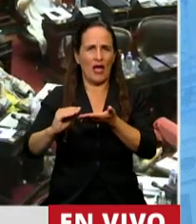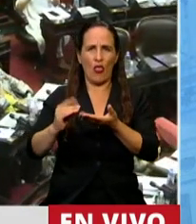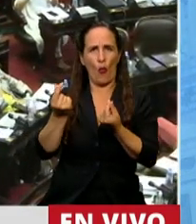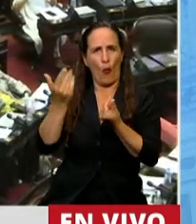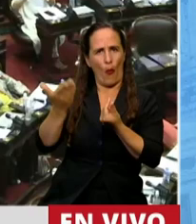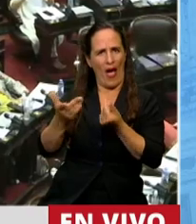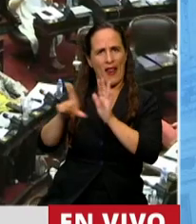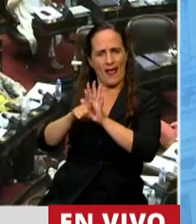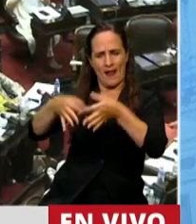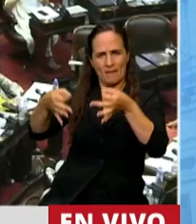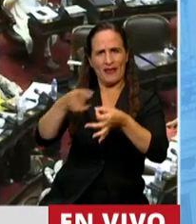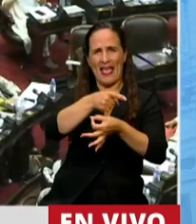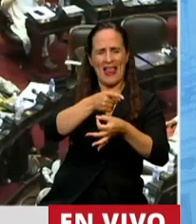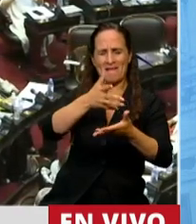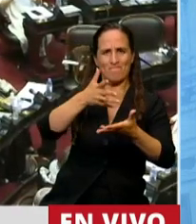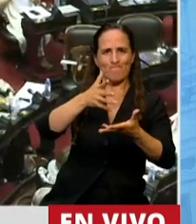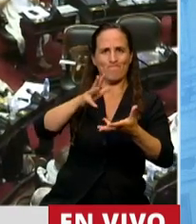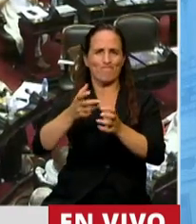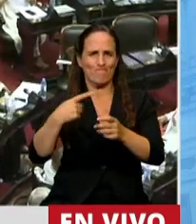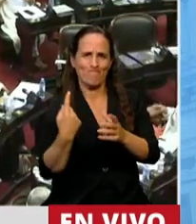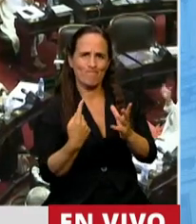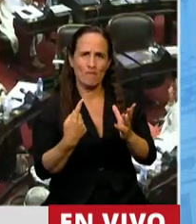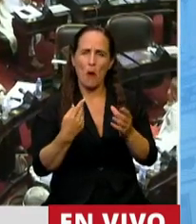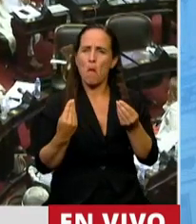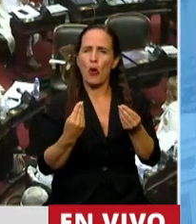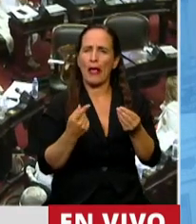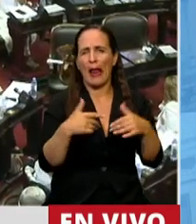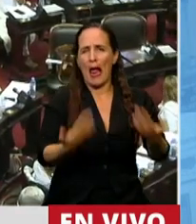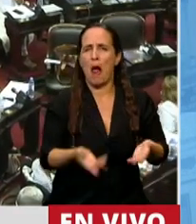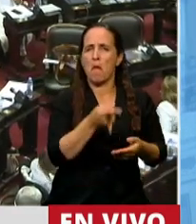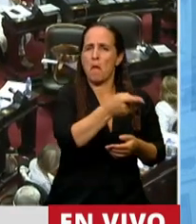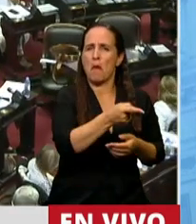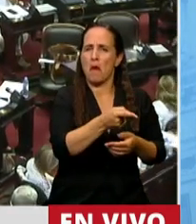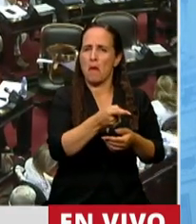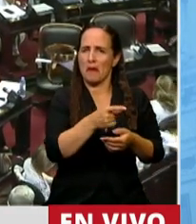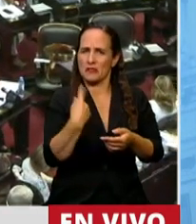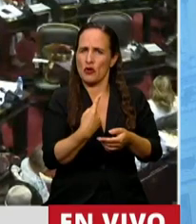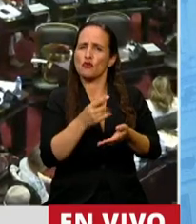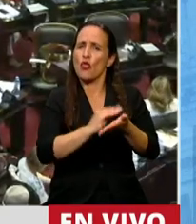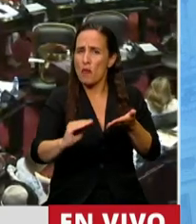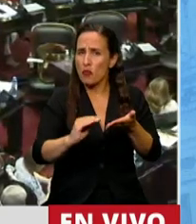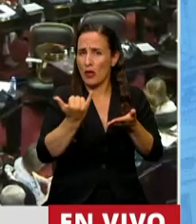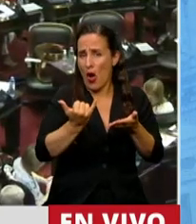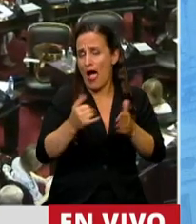porque ha incurrido en un claro abuso de las prerrogativas que tenemos como diputados nacionales.